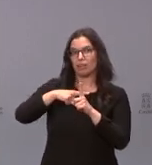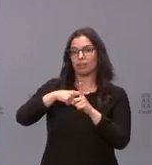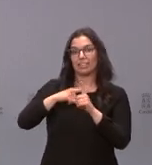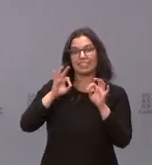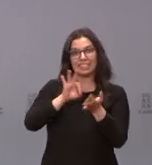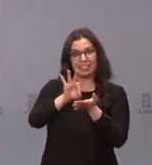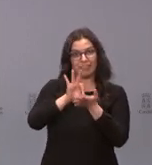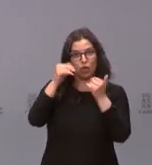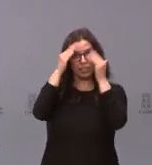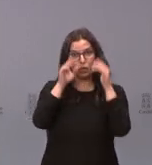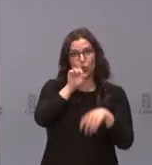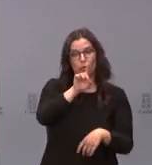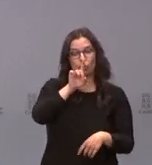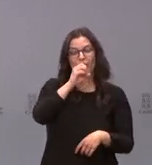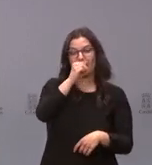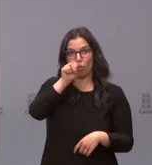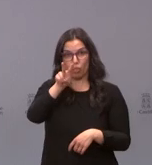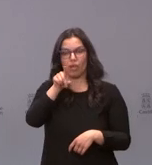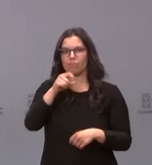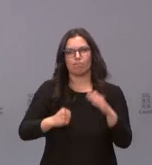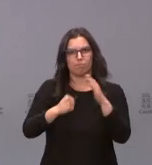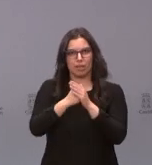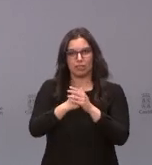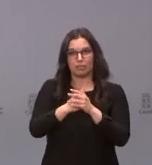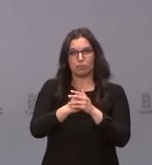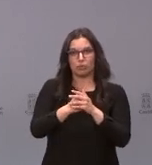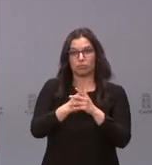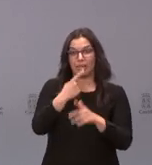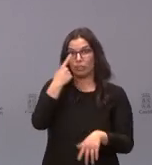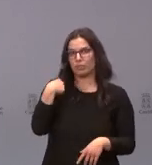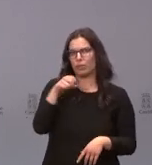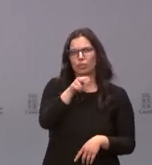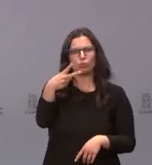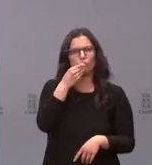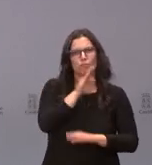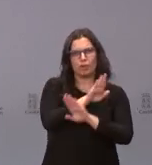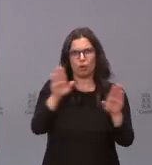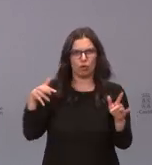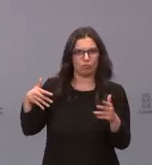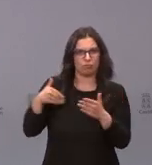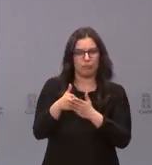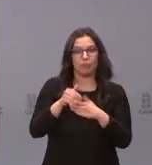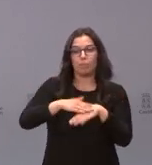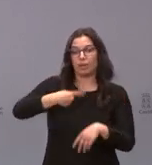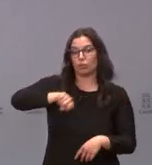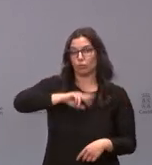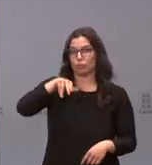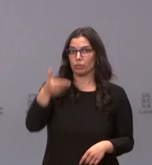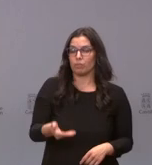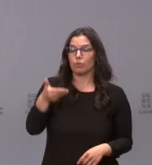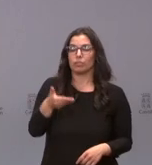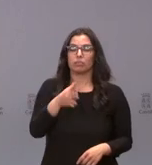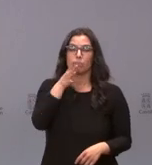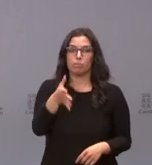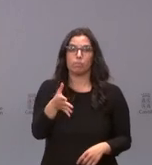servicio es máximo. Es el año en el que mejores resultados se ha obtenido. Para nosotros es muy importante porque